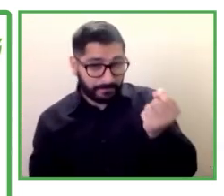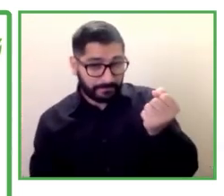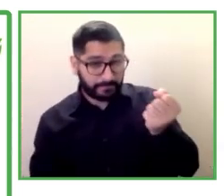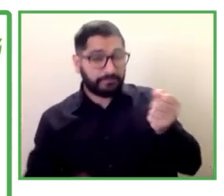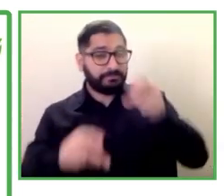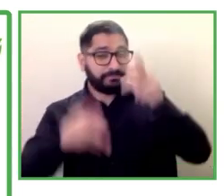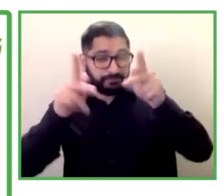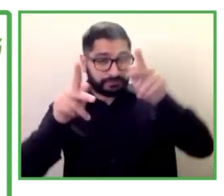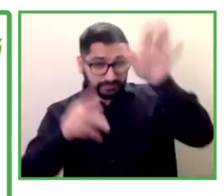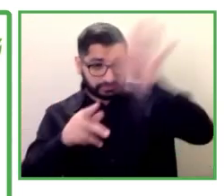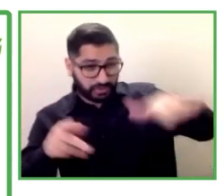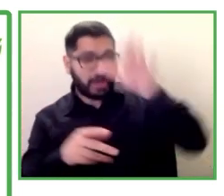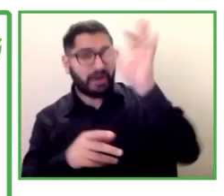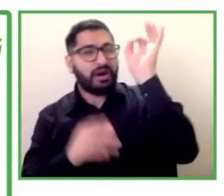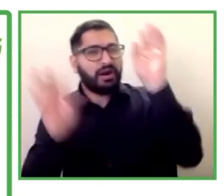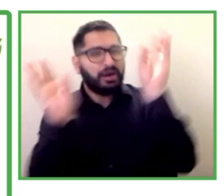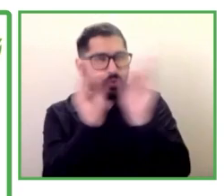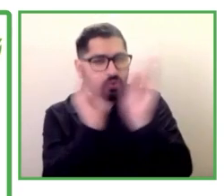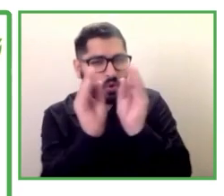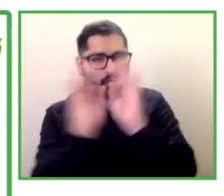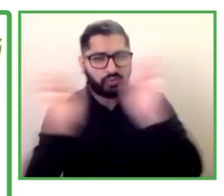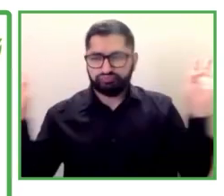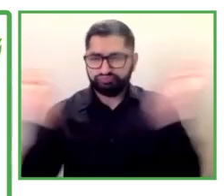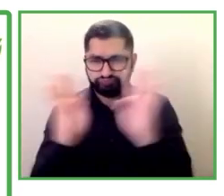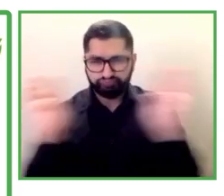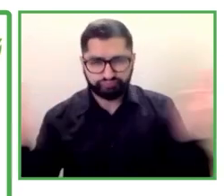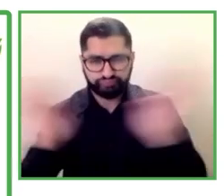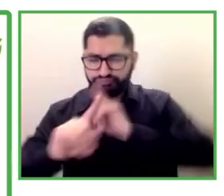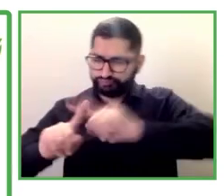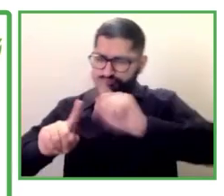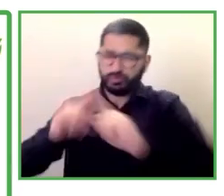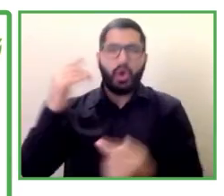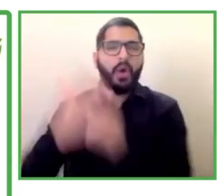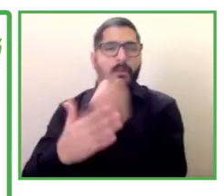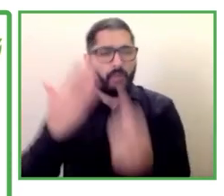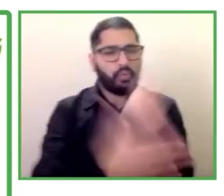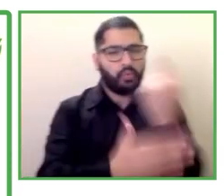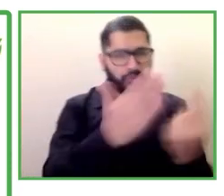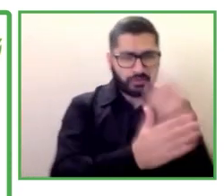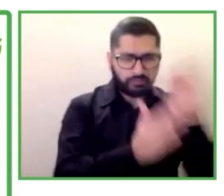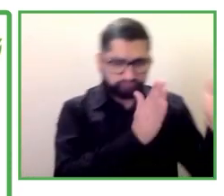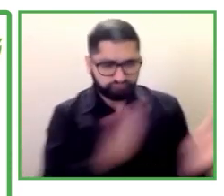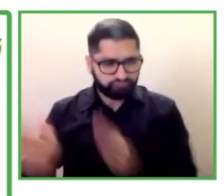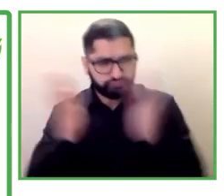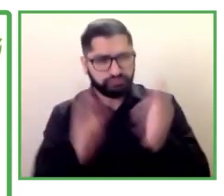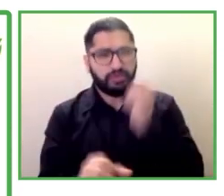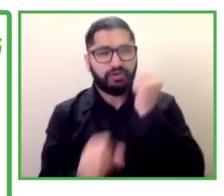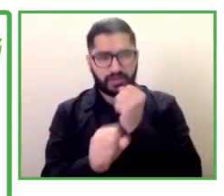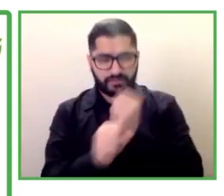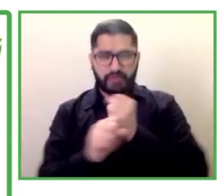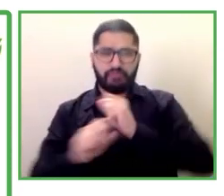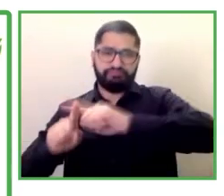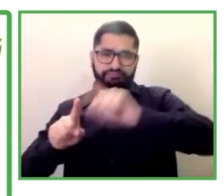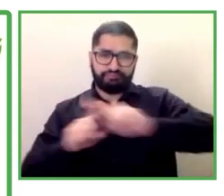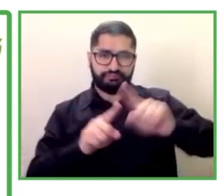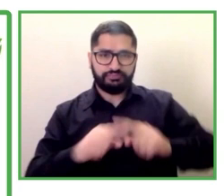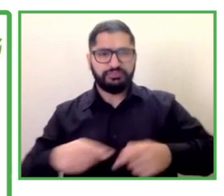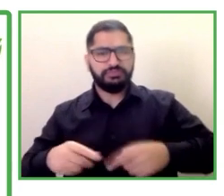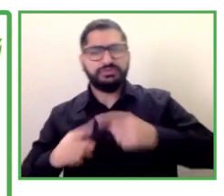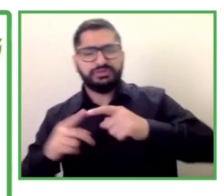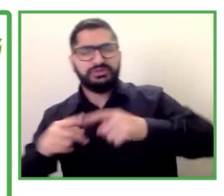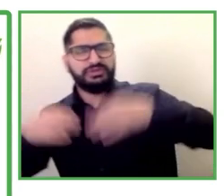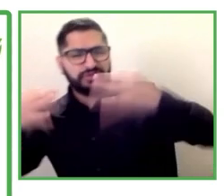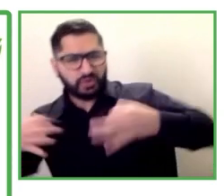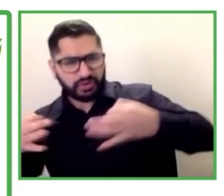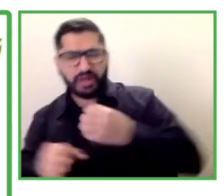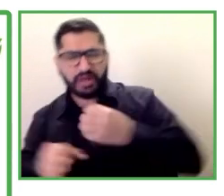entre otros temas esto también incluía seguridad teletrabajo acceso a la